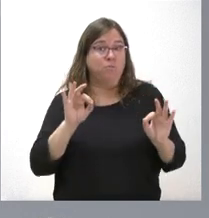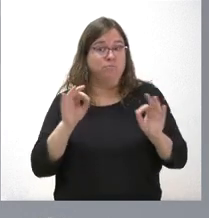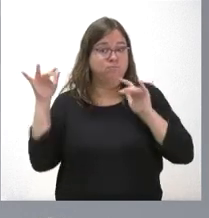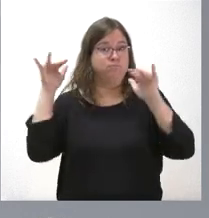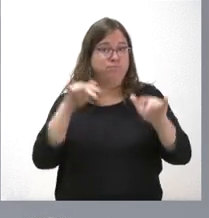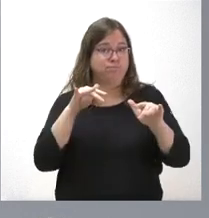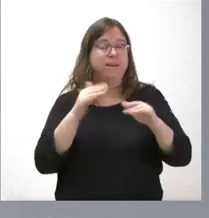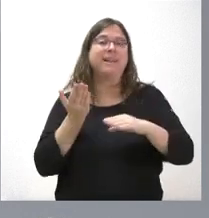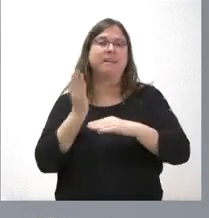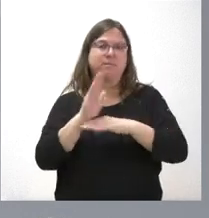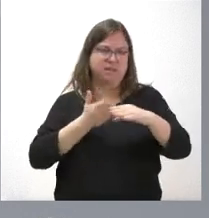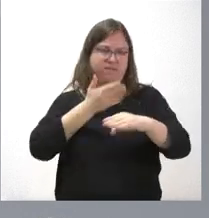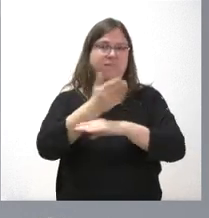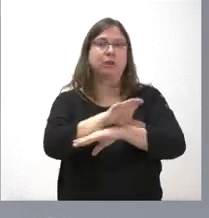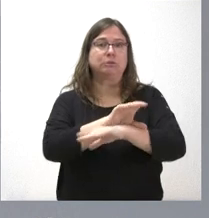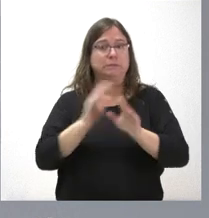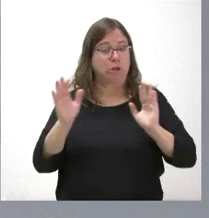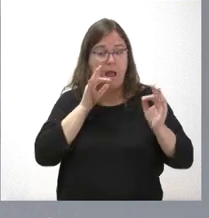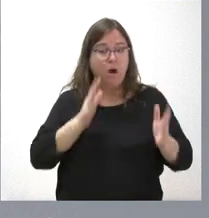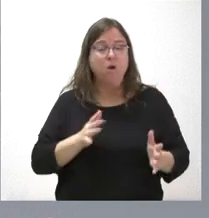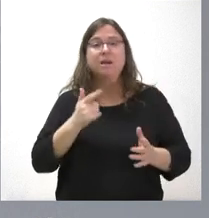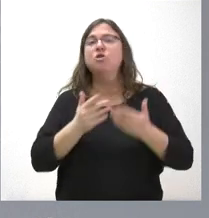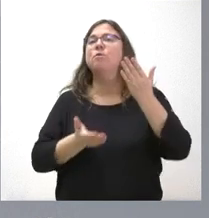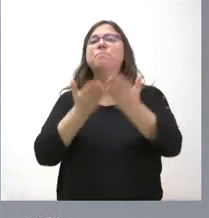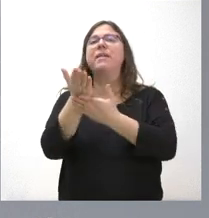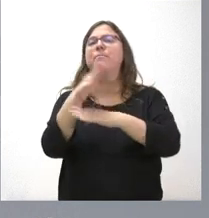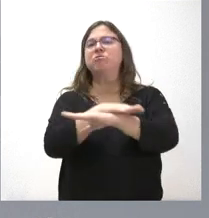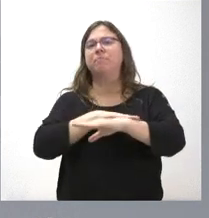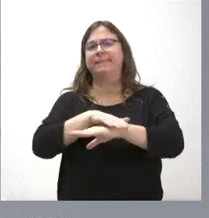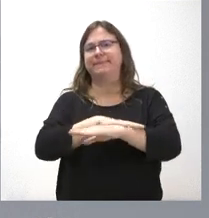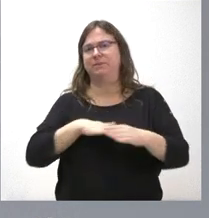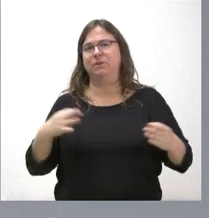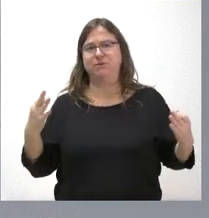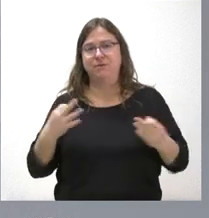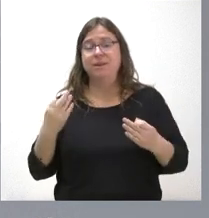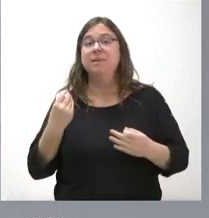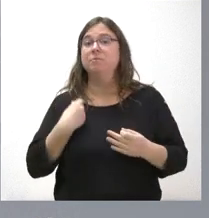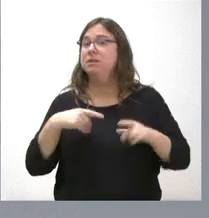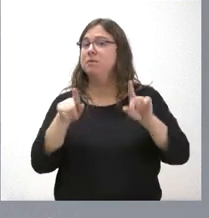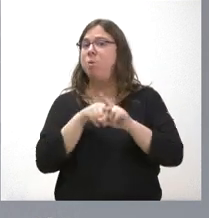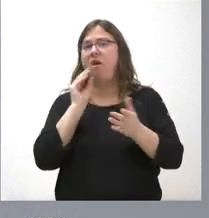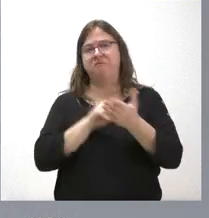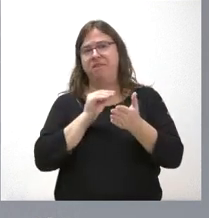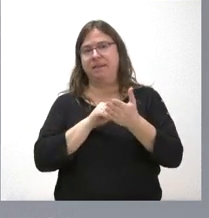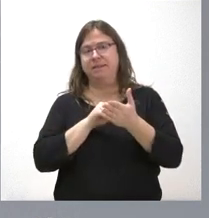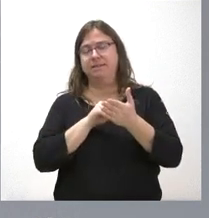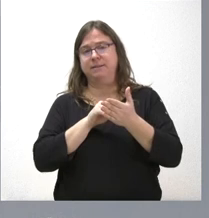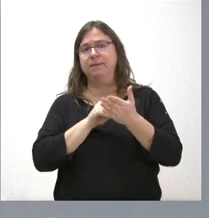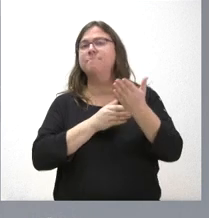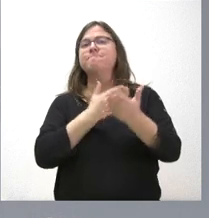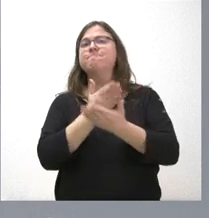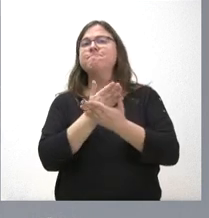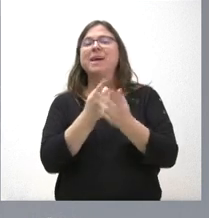representantes de la consejería y lo que le demandamos al ministerio también es lo que hemos demandado más veces. Demandamos